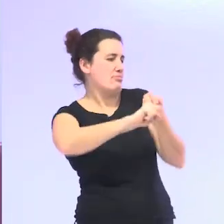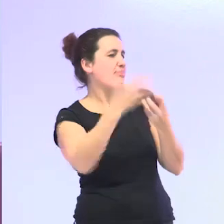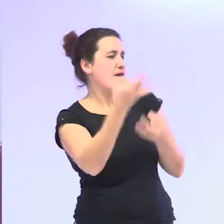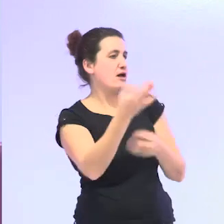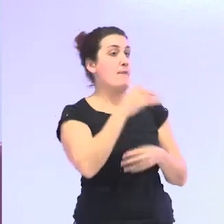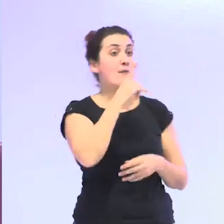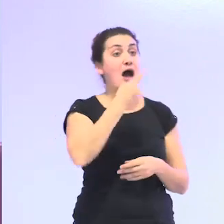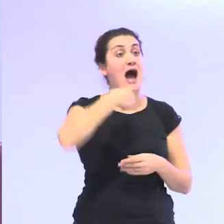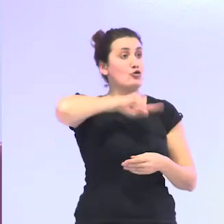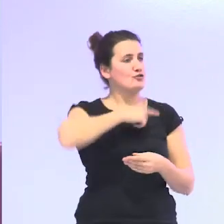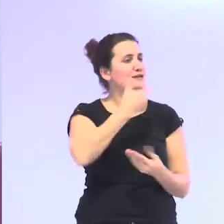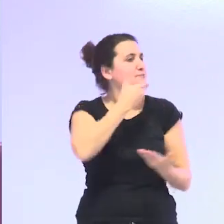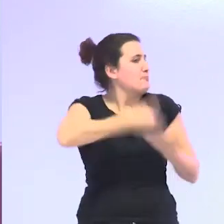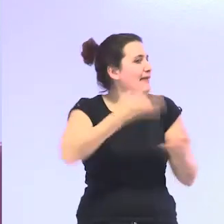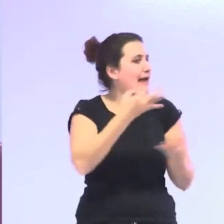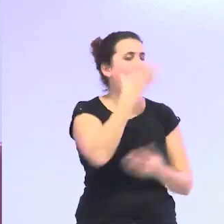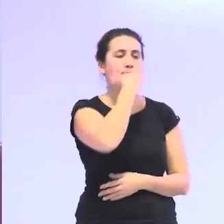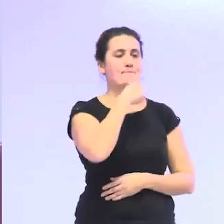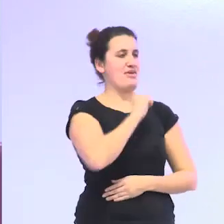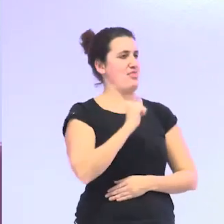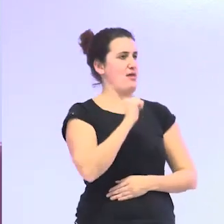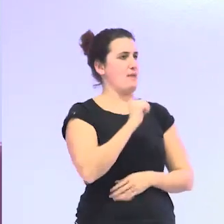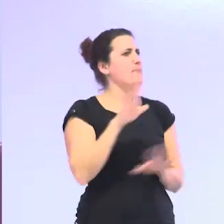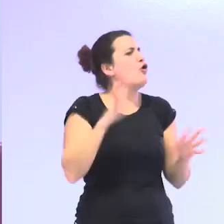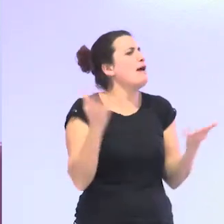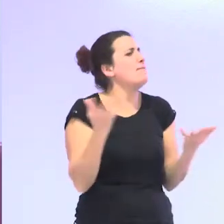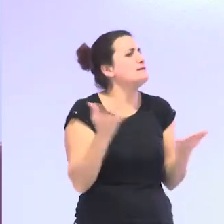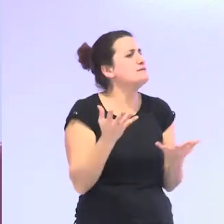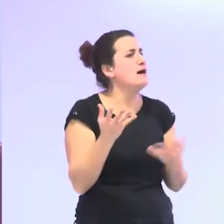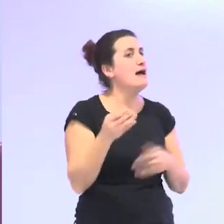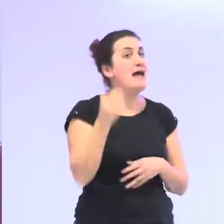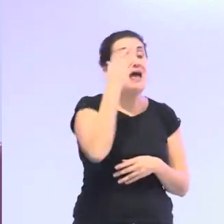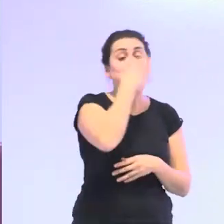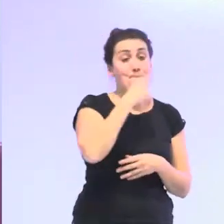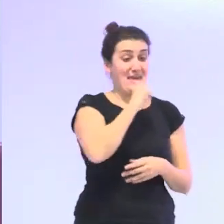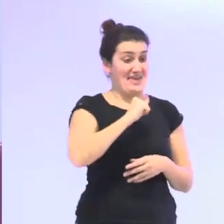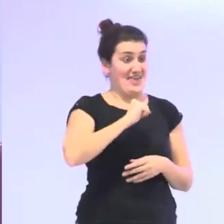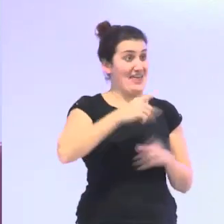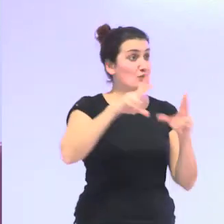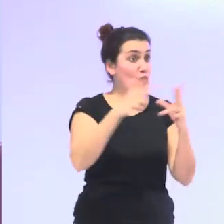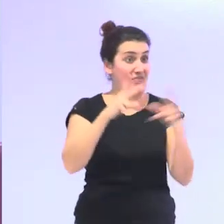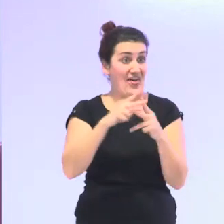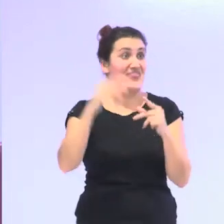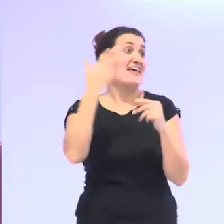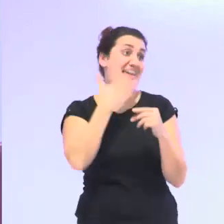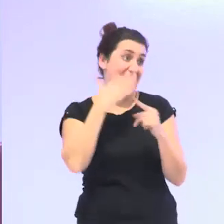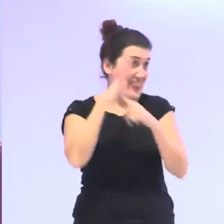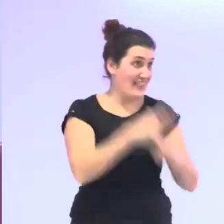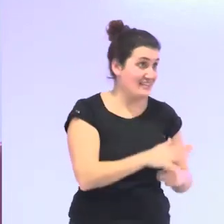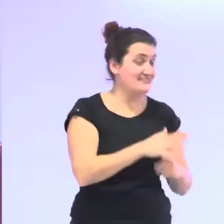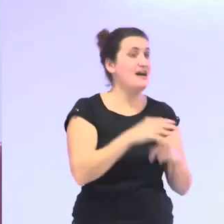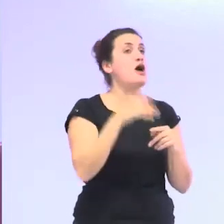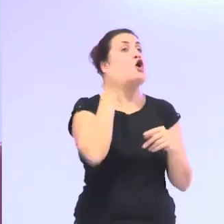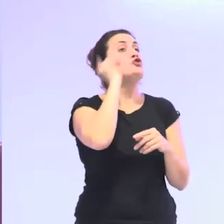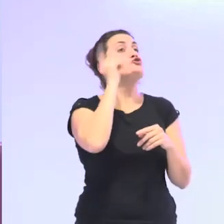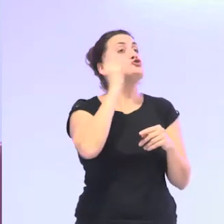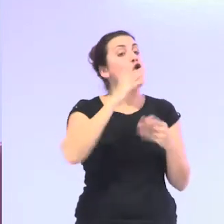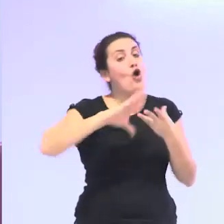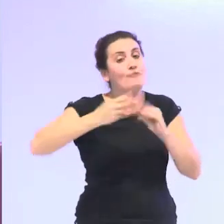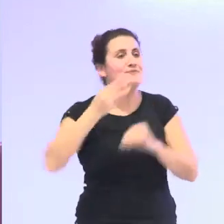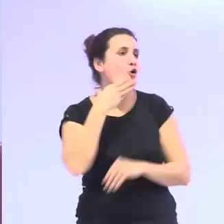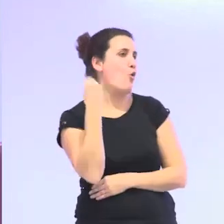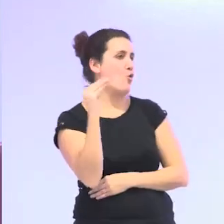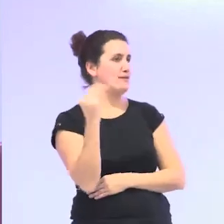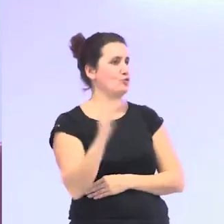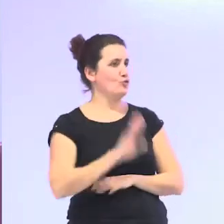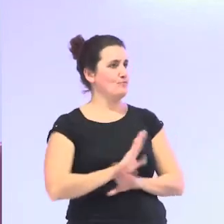tanto a nosotras se nos pide la belleza pero que es lo que pasa que la belleza en nuestra sociedad edadista solamente se asocia a la juventud